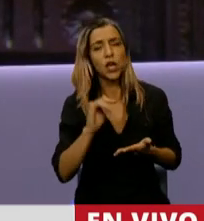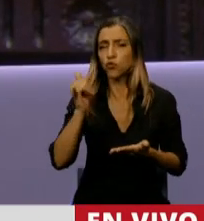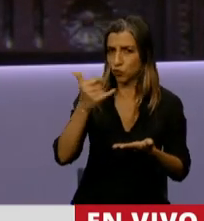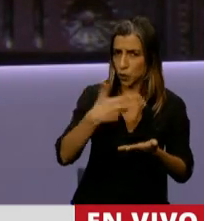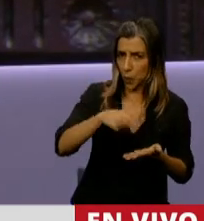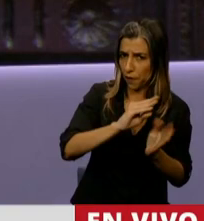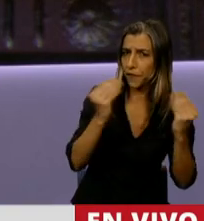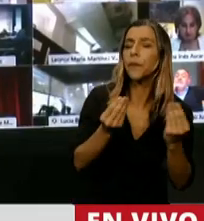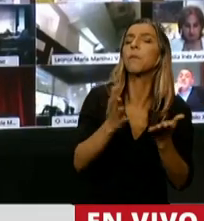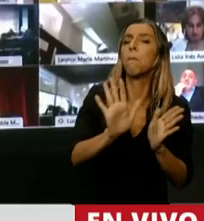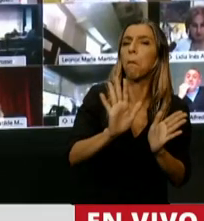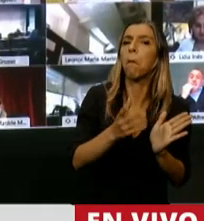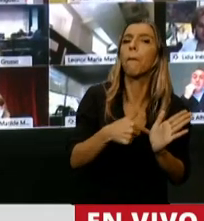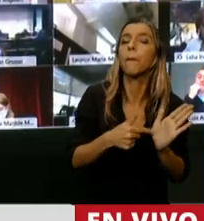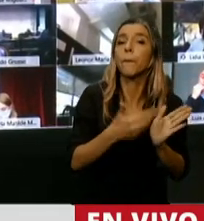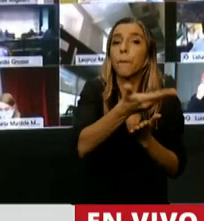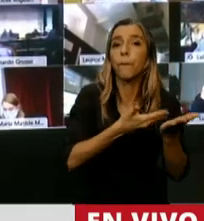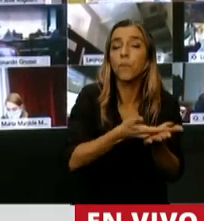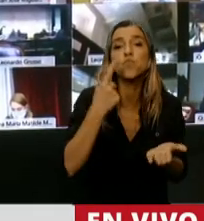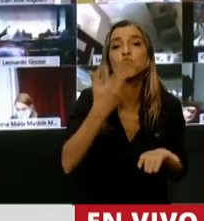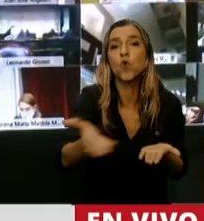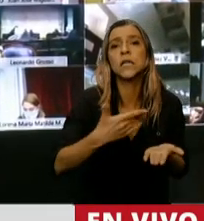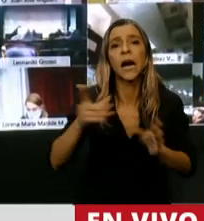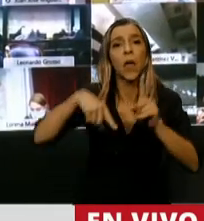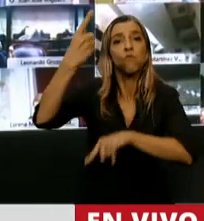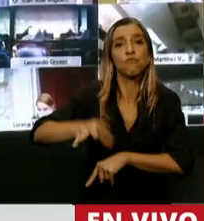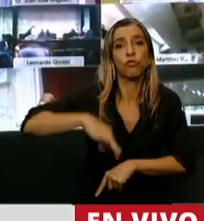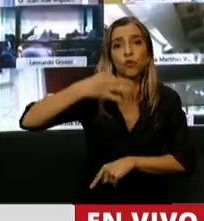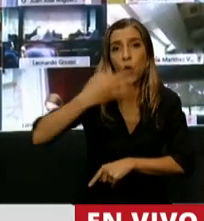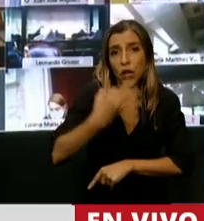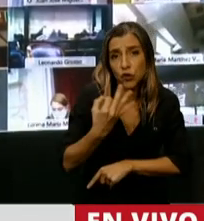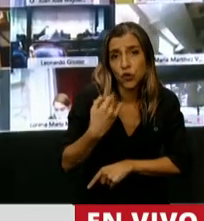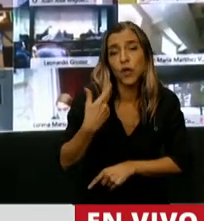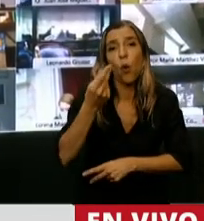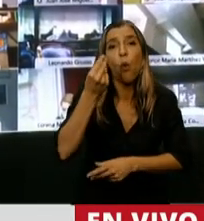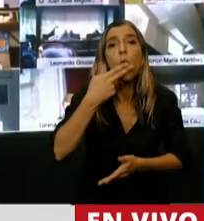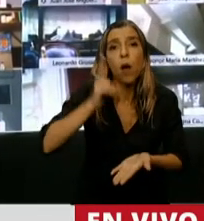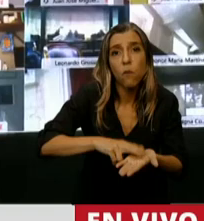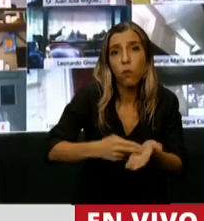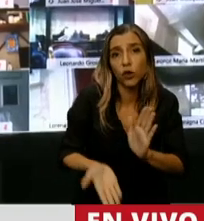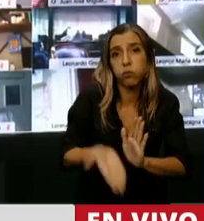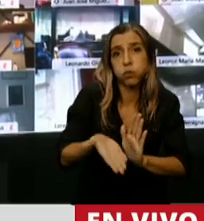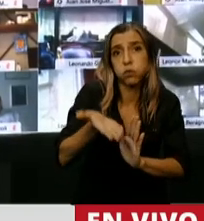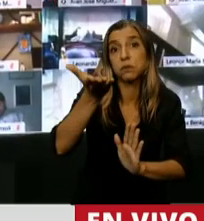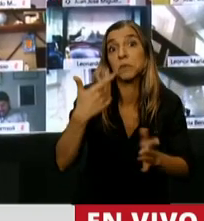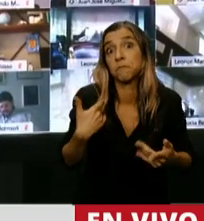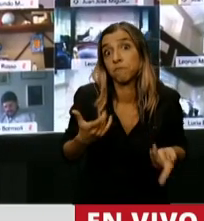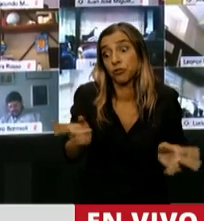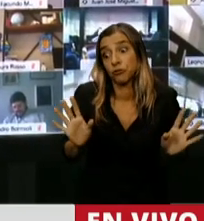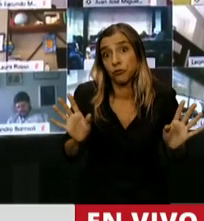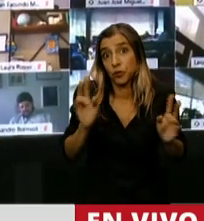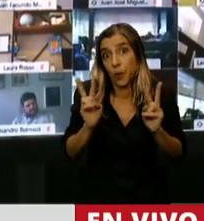presupuesto supone, como lo dijo el Ministro Humán, que en el año electoral vamos a subir tarifas, cosa que lo veo complicado.